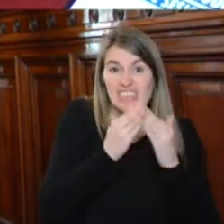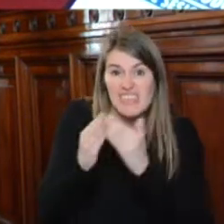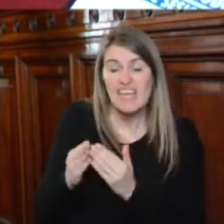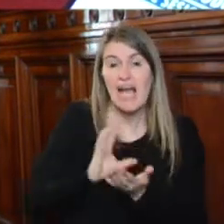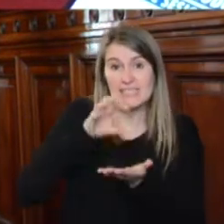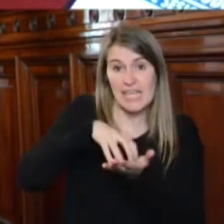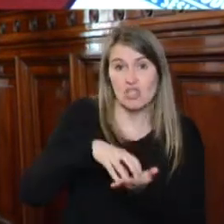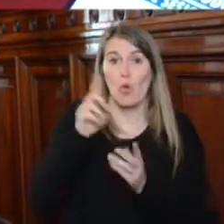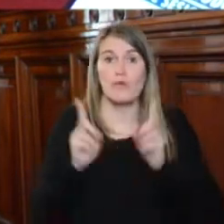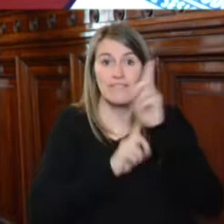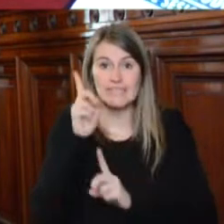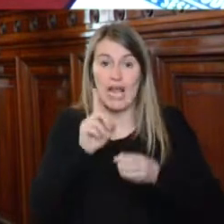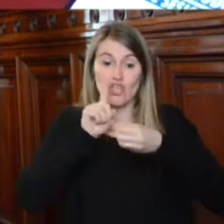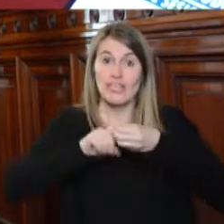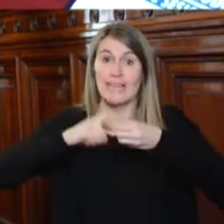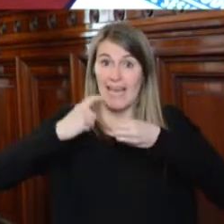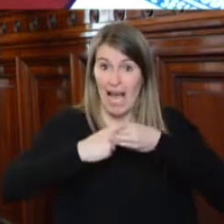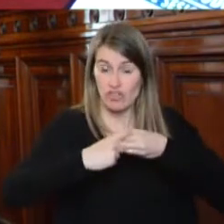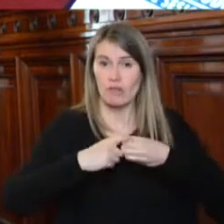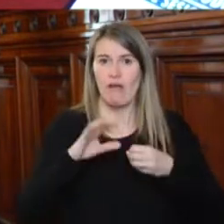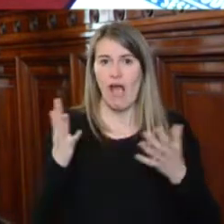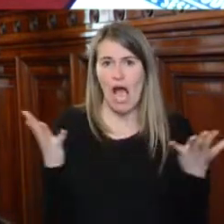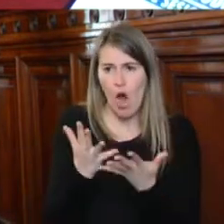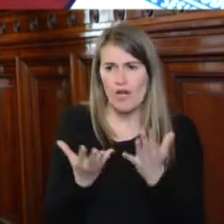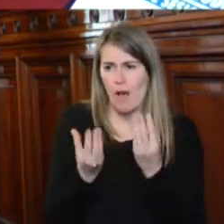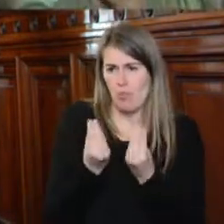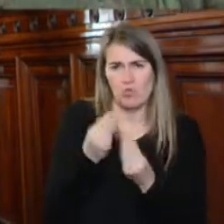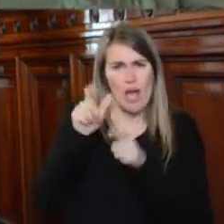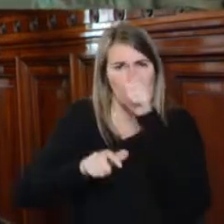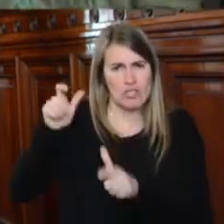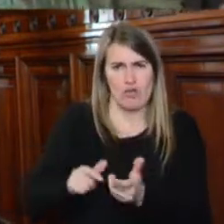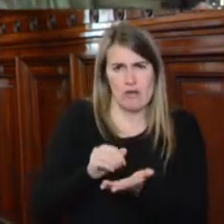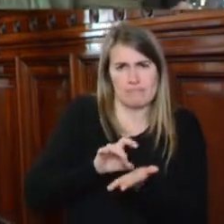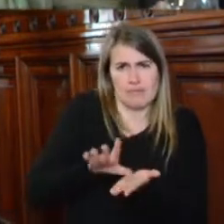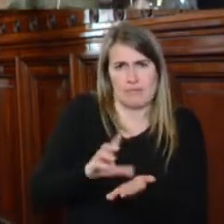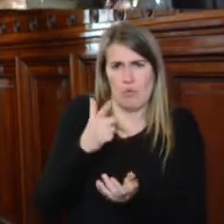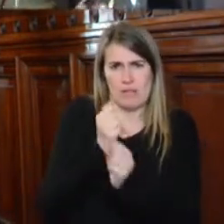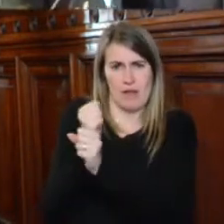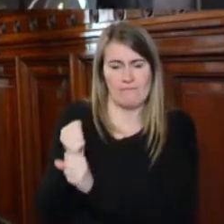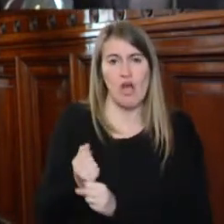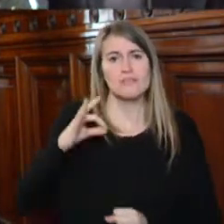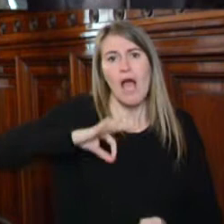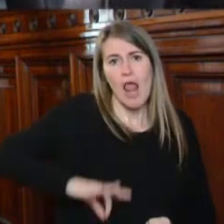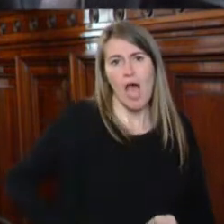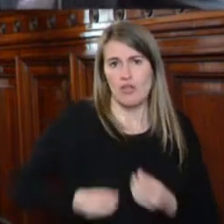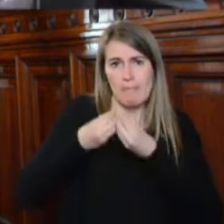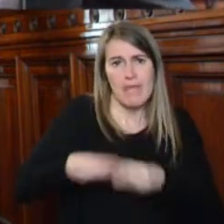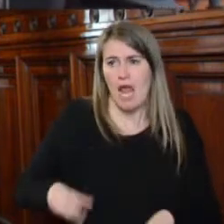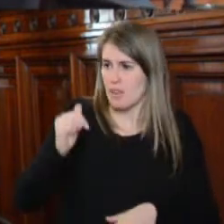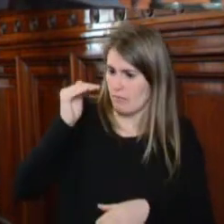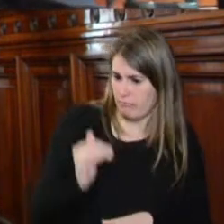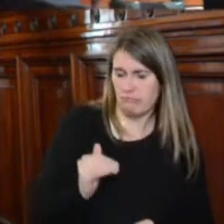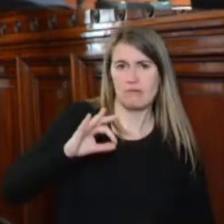universitarios y sindicatos, más gente se encuentra desempleada, los salarios reales pierden valor y crece la precarización,